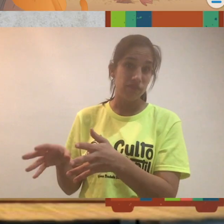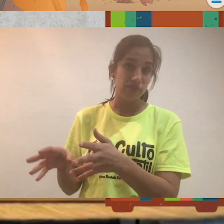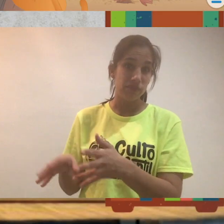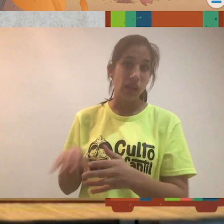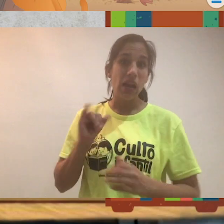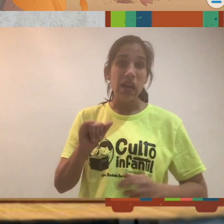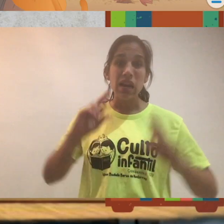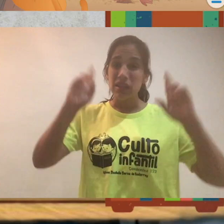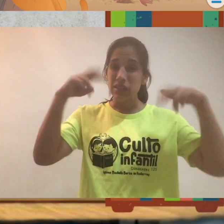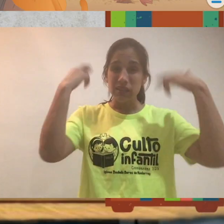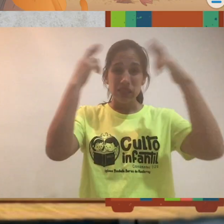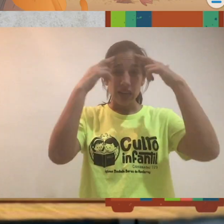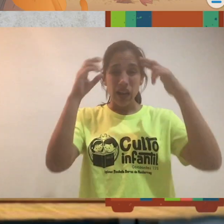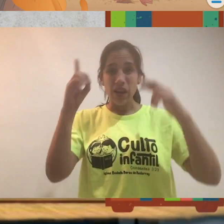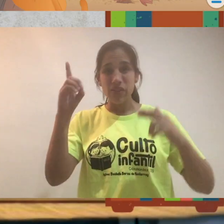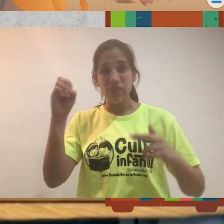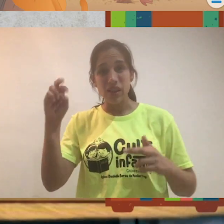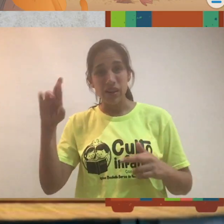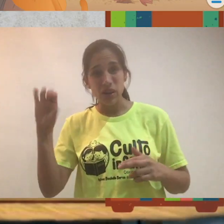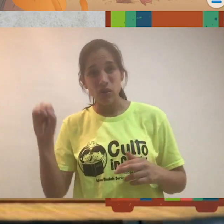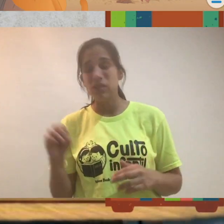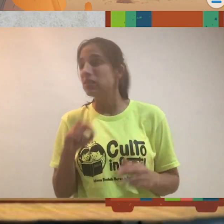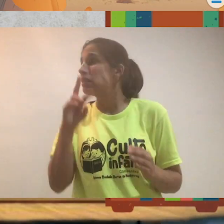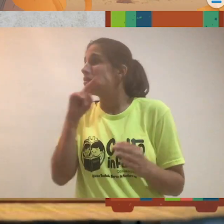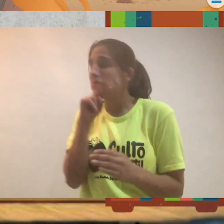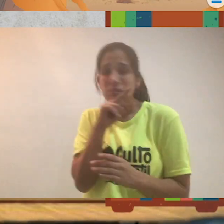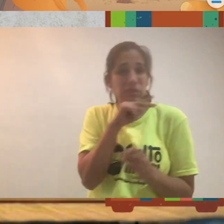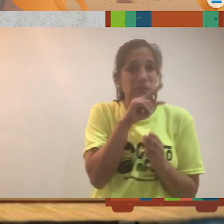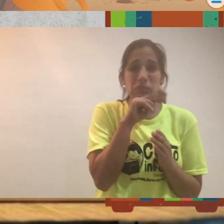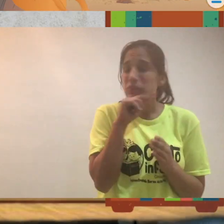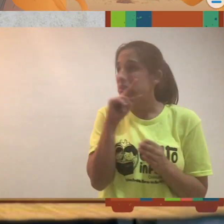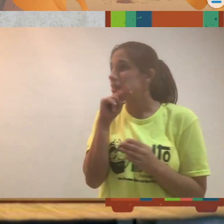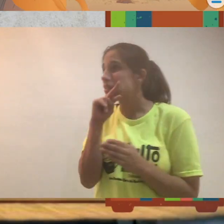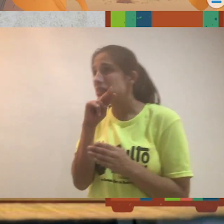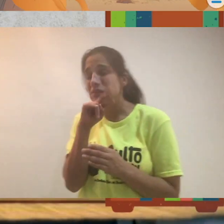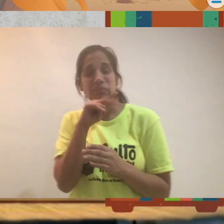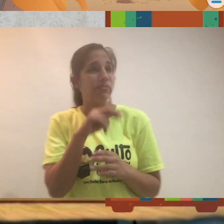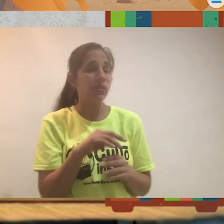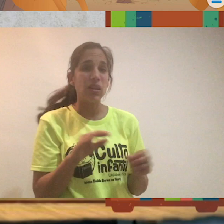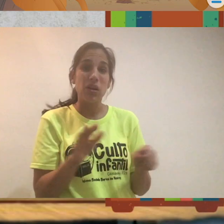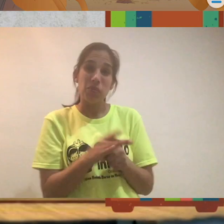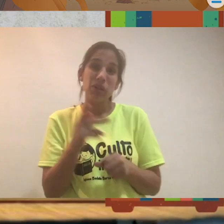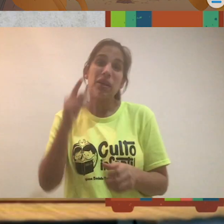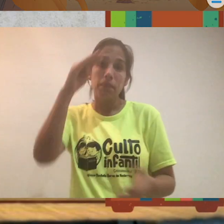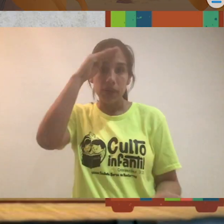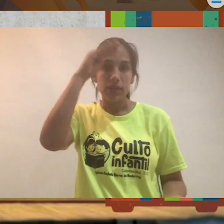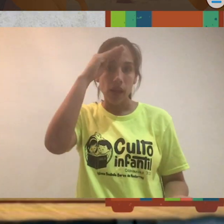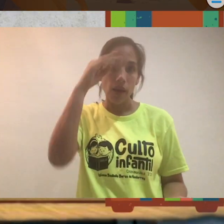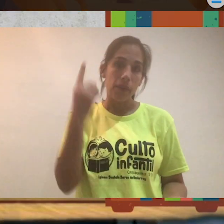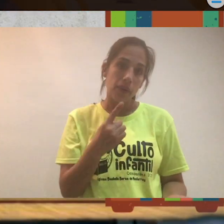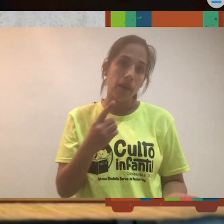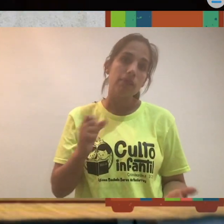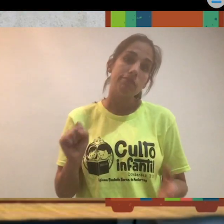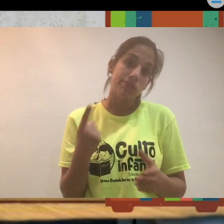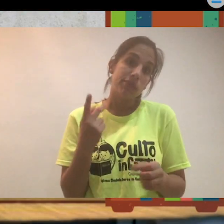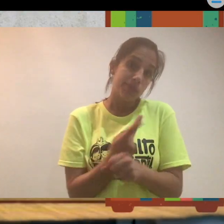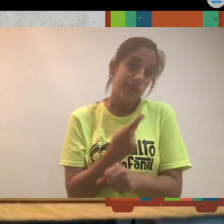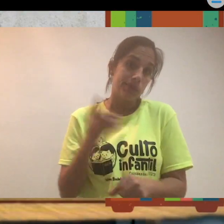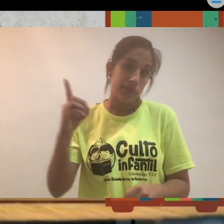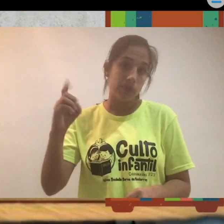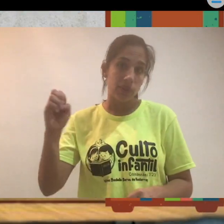leones. Y el rey Darío estaba muy mortificado porque él creía que le iba a pasar algo a Daniel.